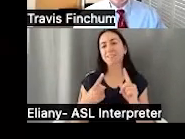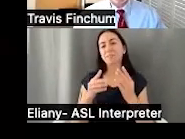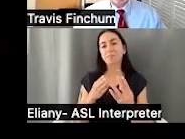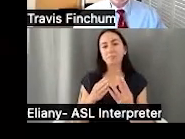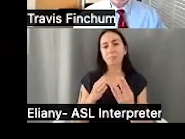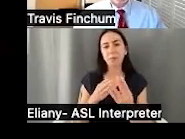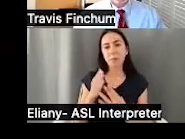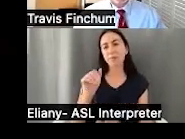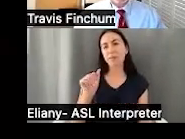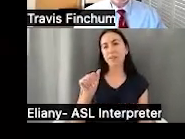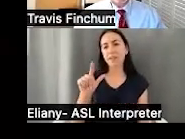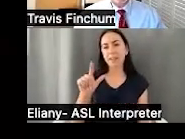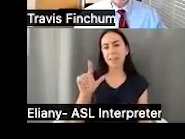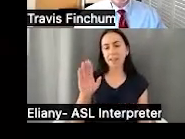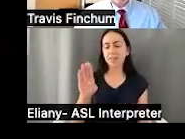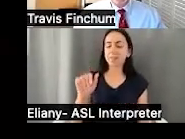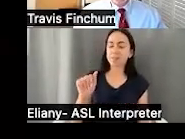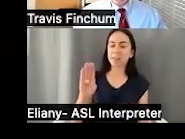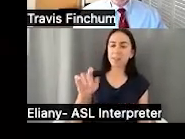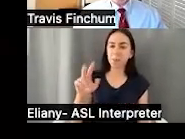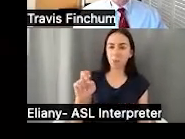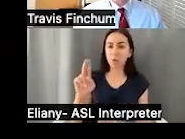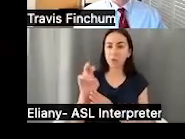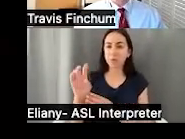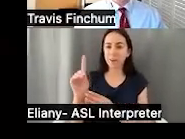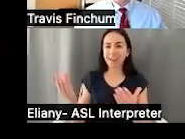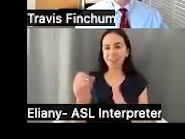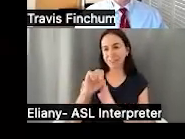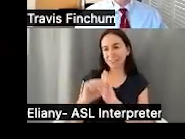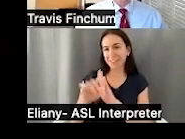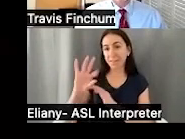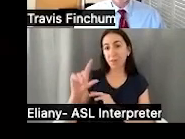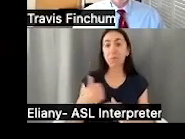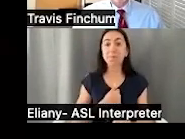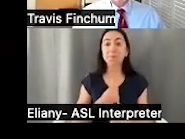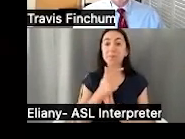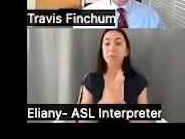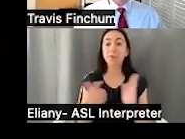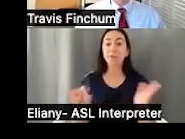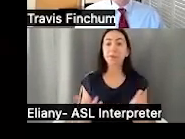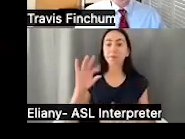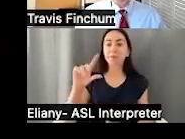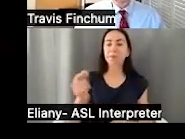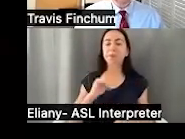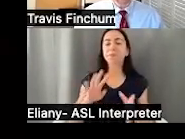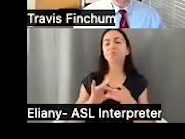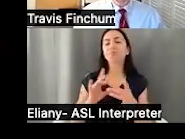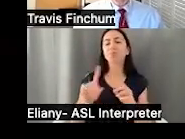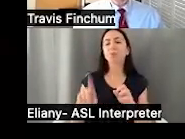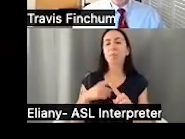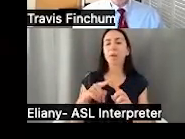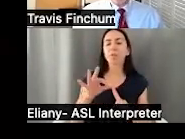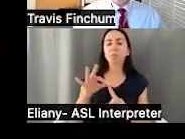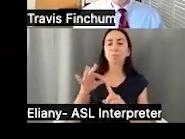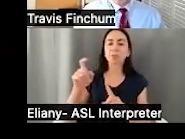por medio de Able United. Y aquí en el estado de Florida, como un abogado en Florida, vamos a estar hablando acerca